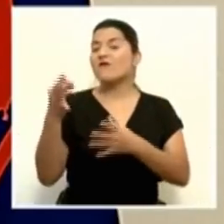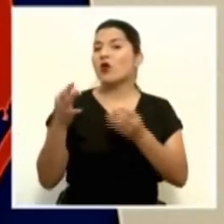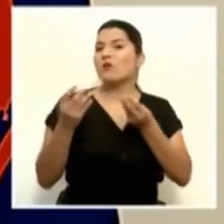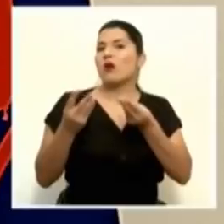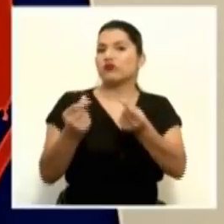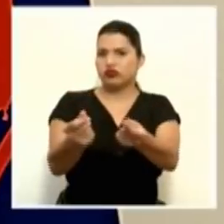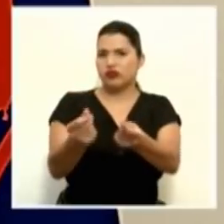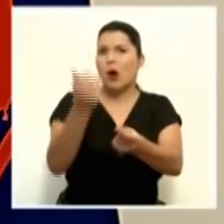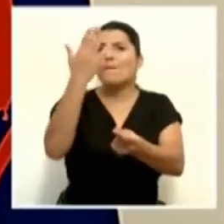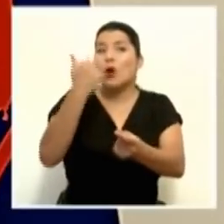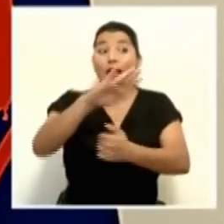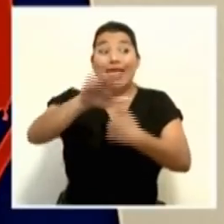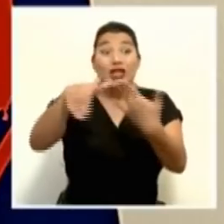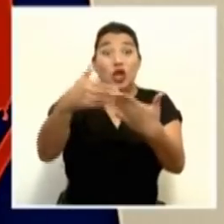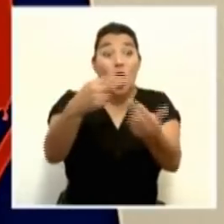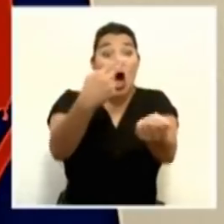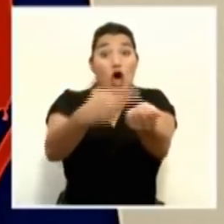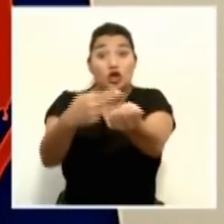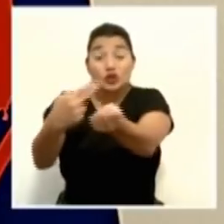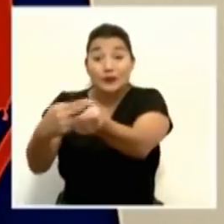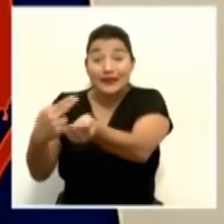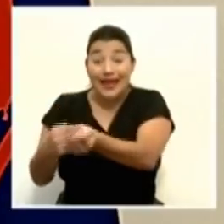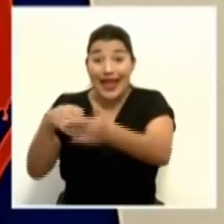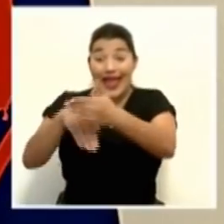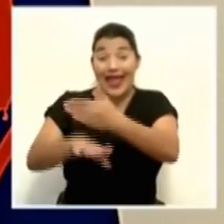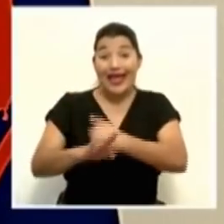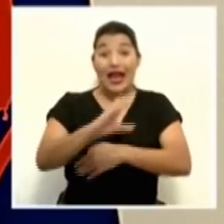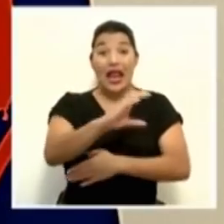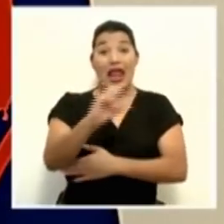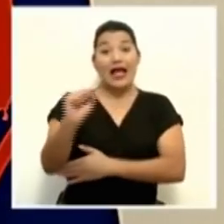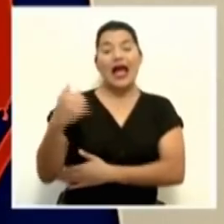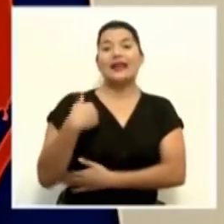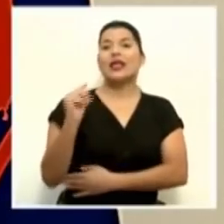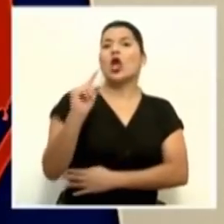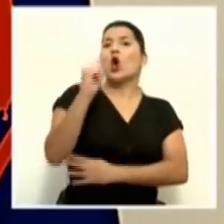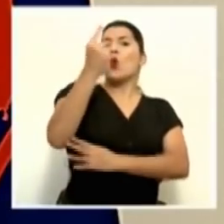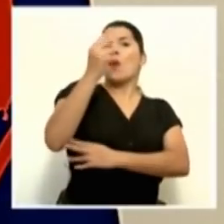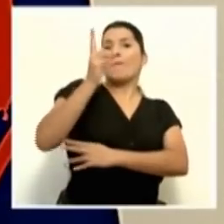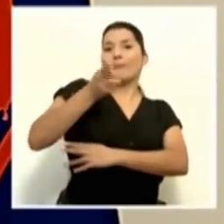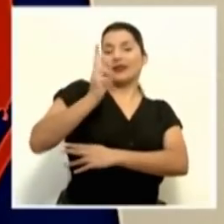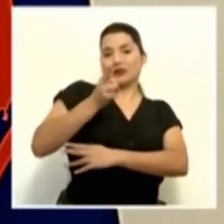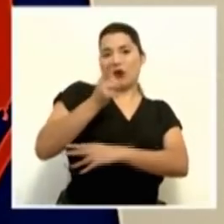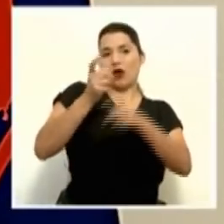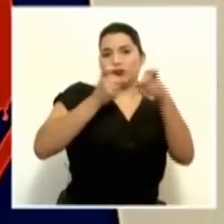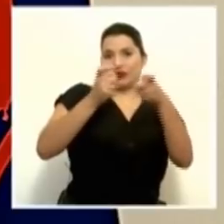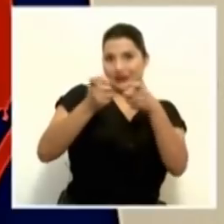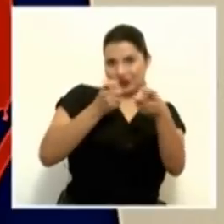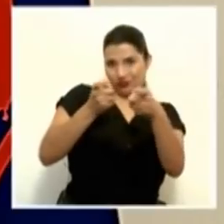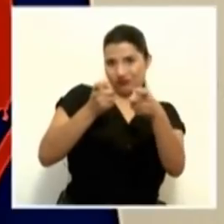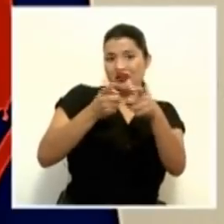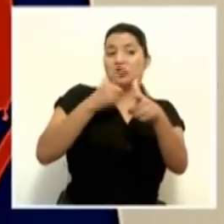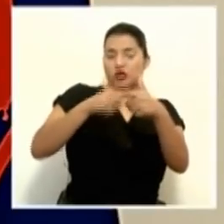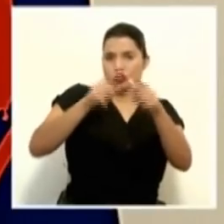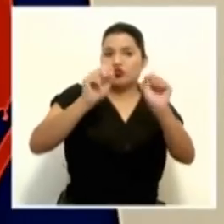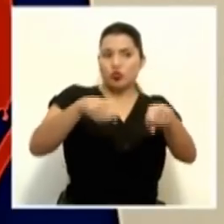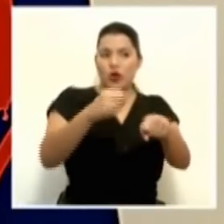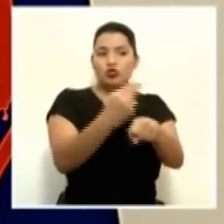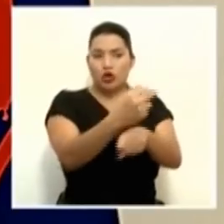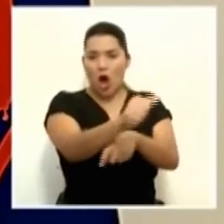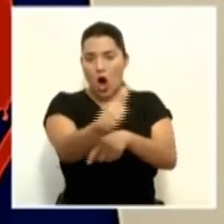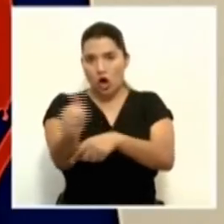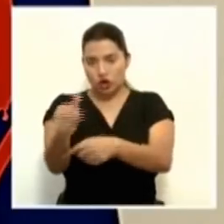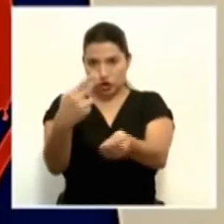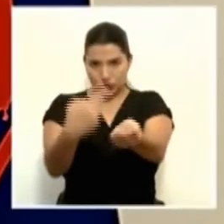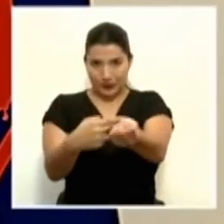de la Caja está bajo una única administración. Veamos, por ejemplo, de los 41 pacientes que están en